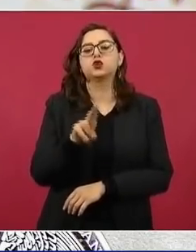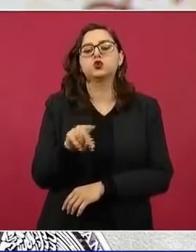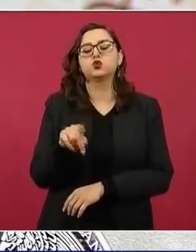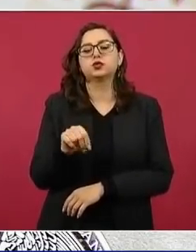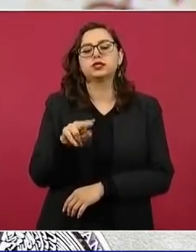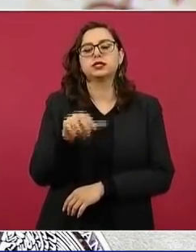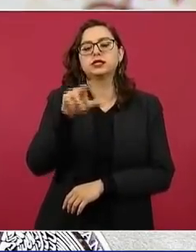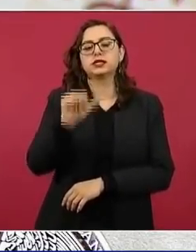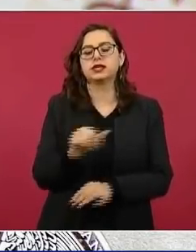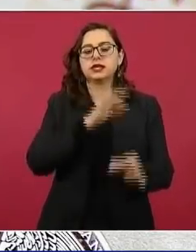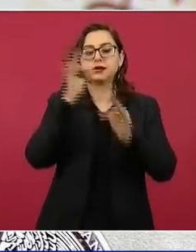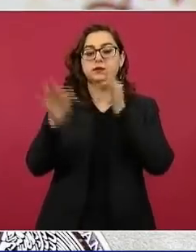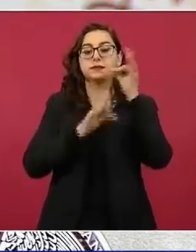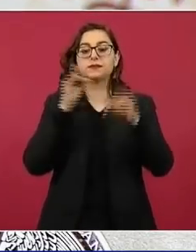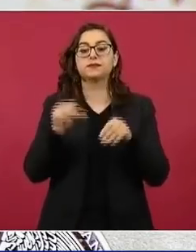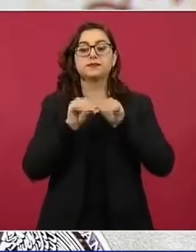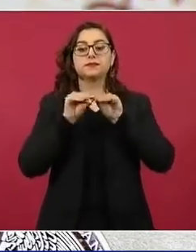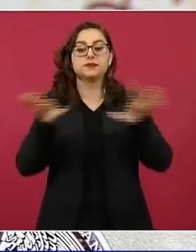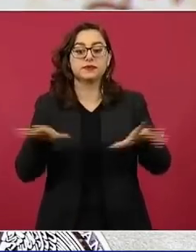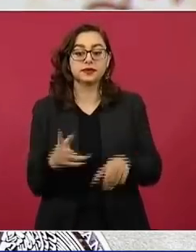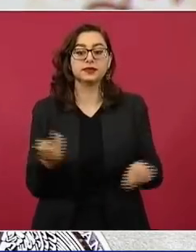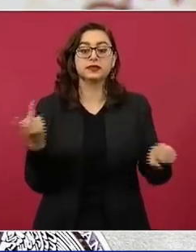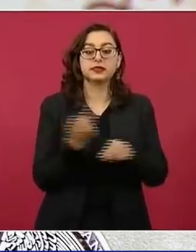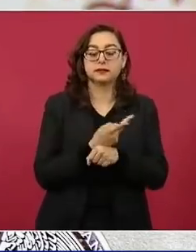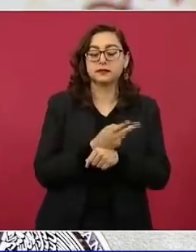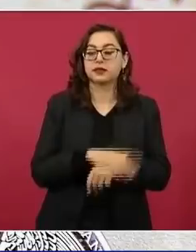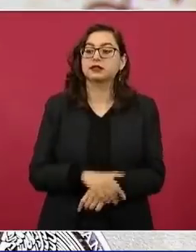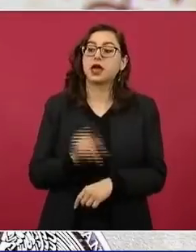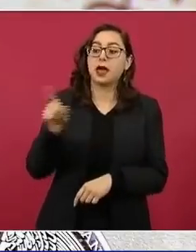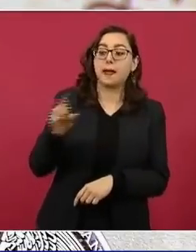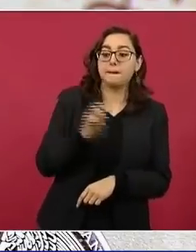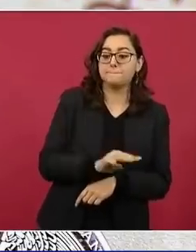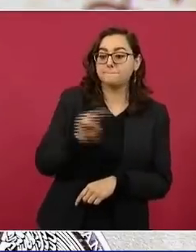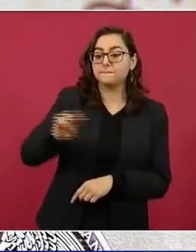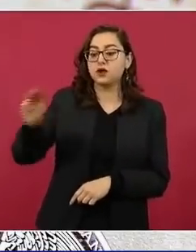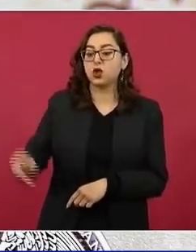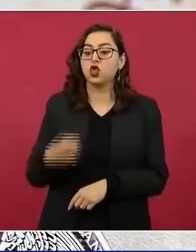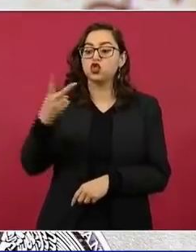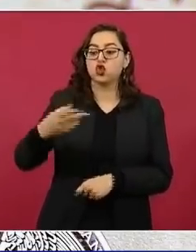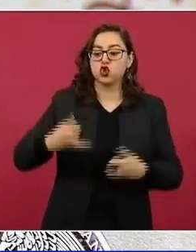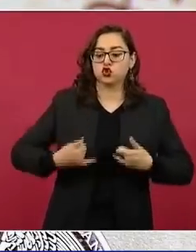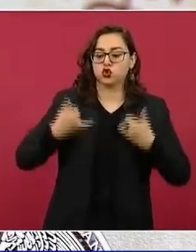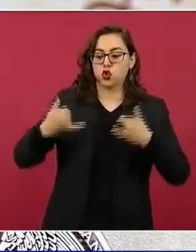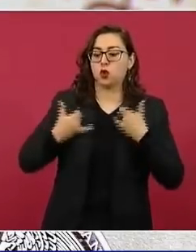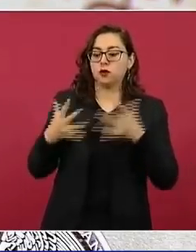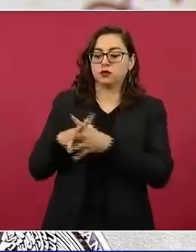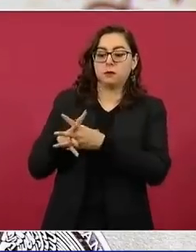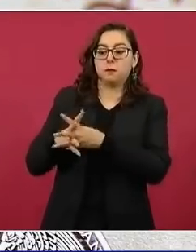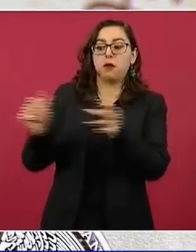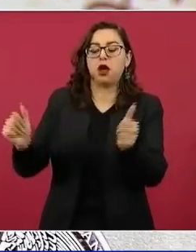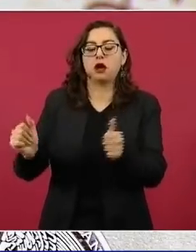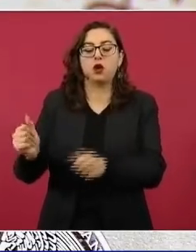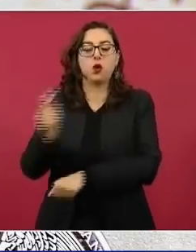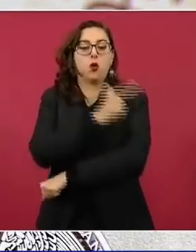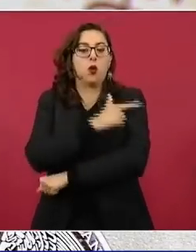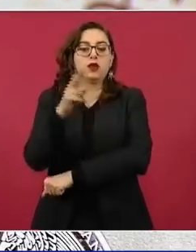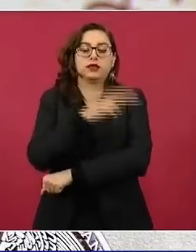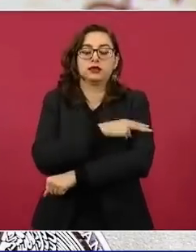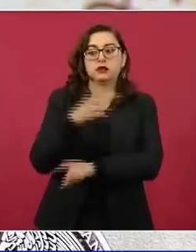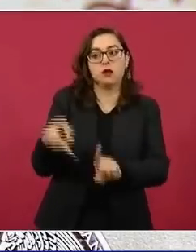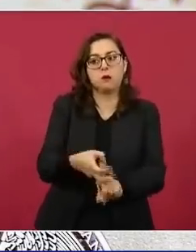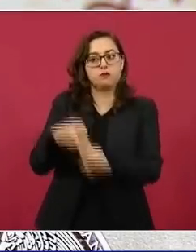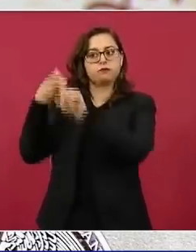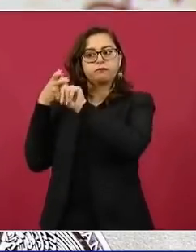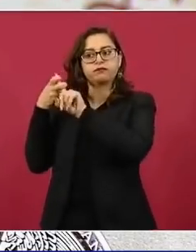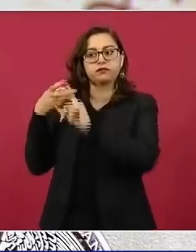sobre la desaparición de dos jóvenes en Michoacán adjudicada a la Guardia Nacional, hecho